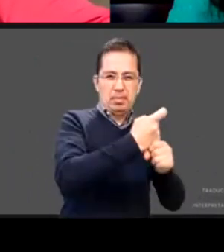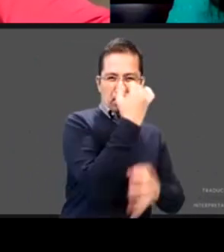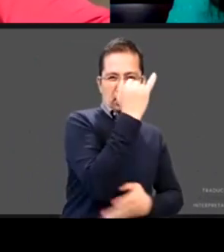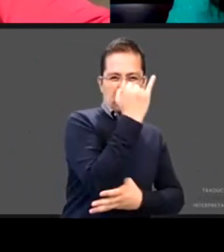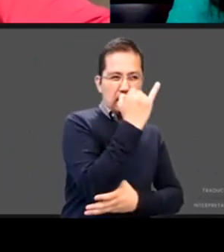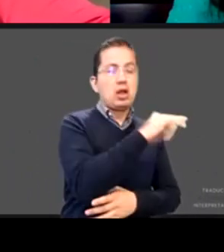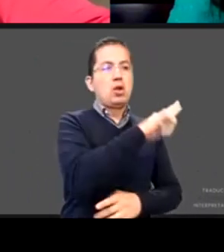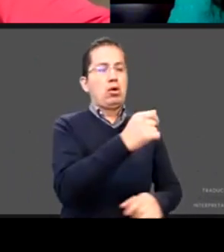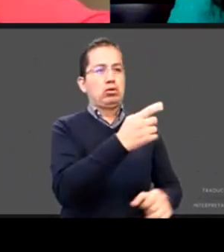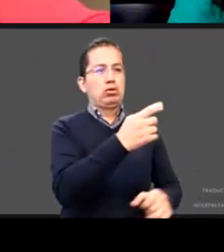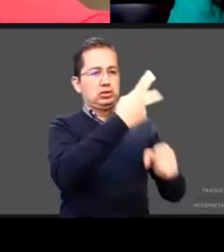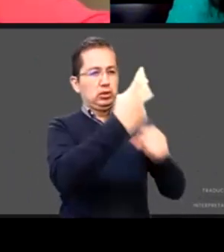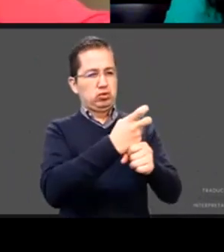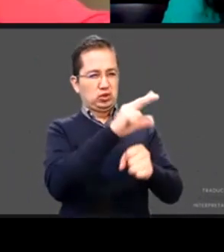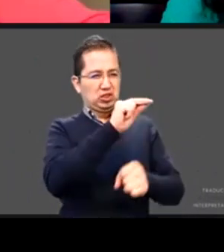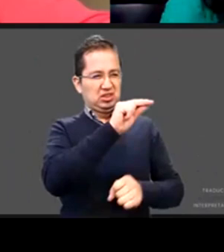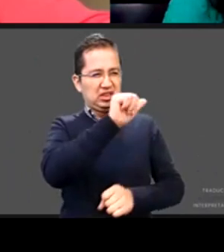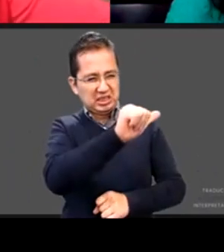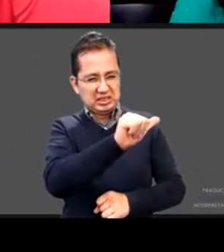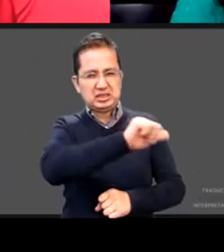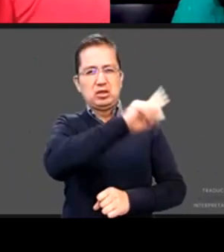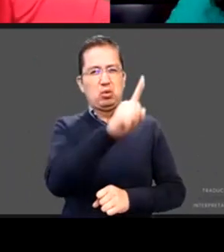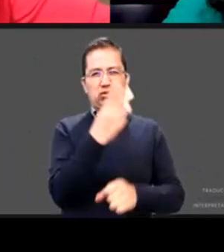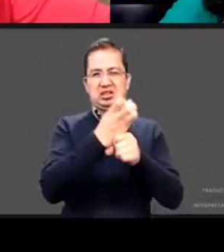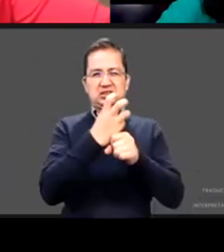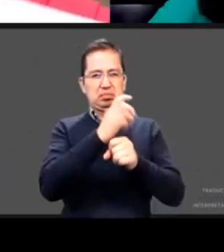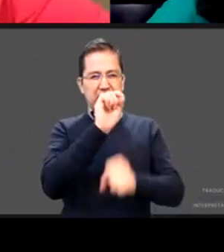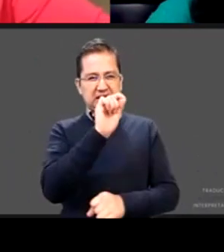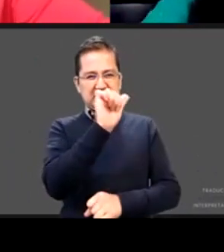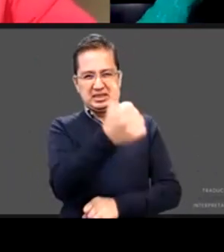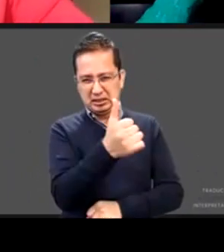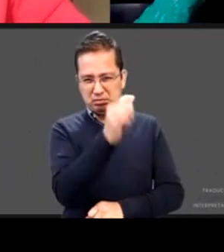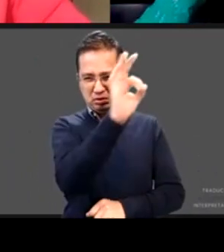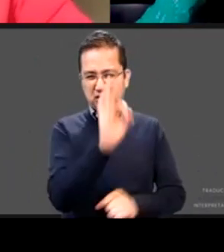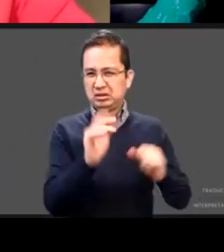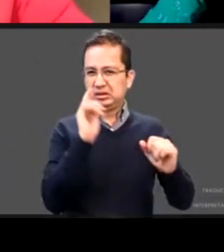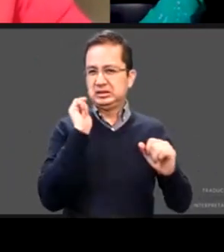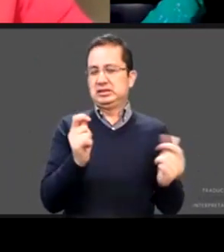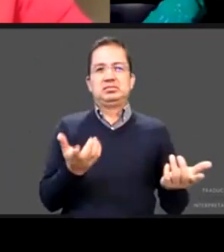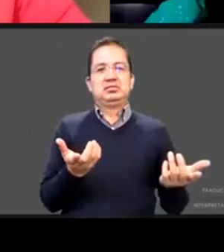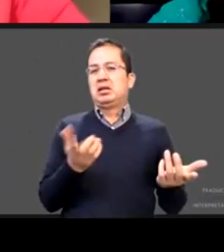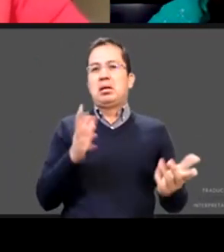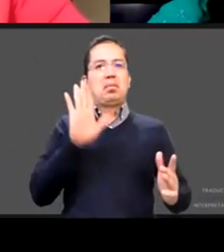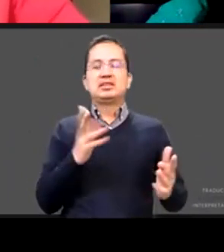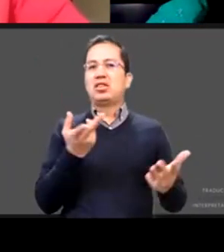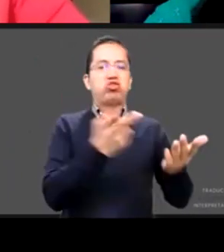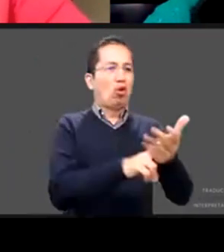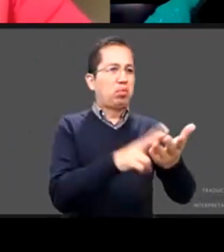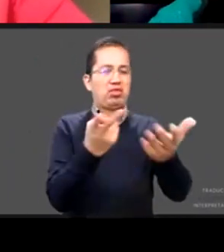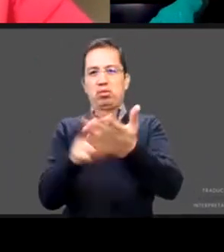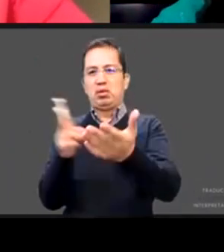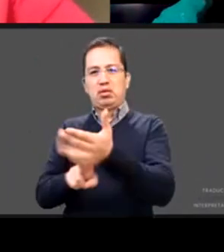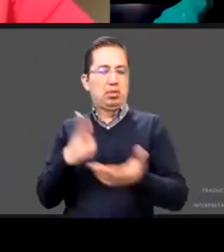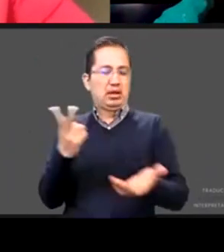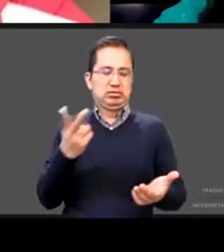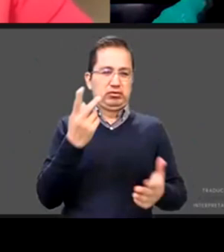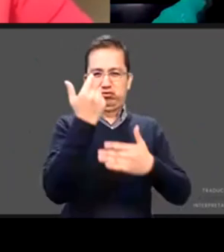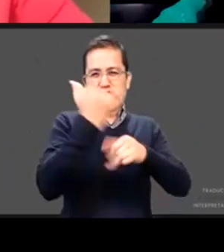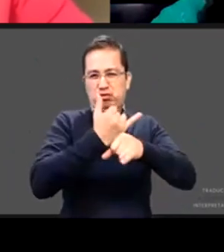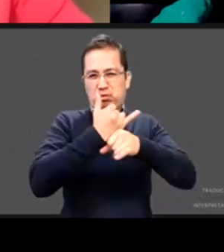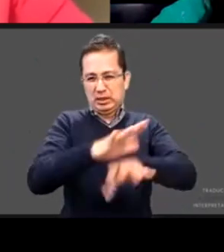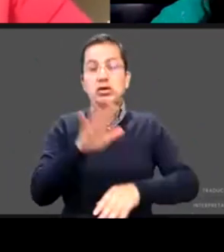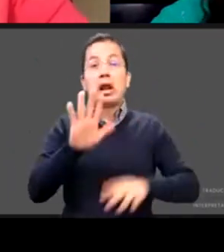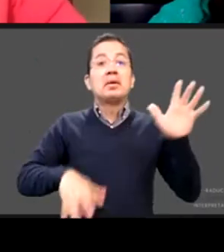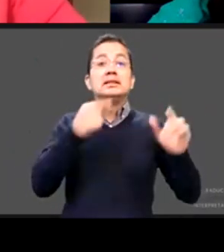126% en tercero no es de que tengamos 26% más de niños tenemos duplicidad y hay muchos niños que no está llegando nada aquí Rocío